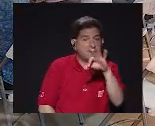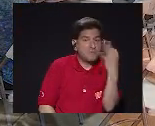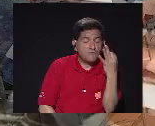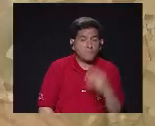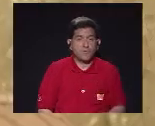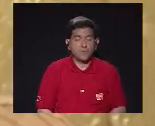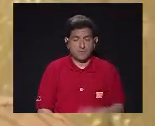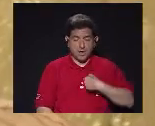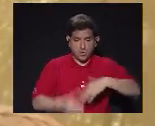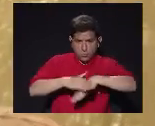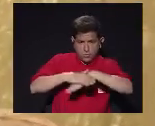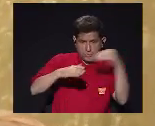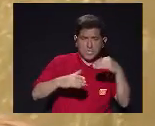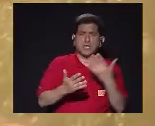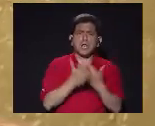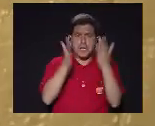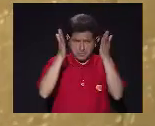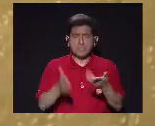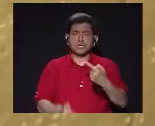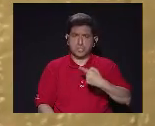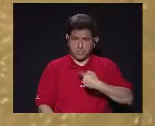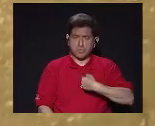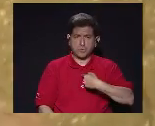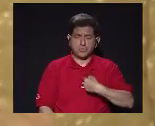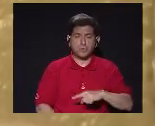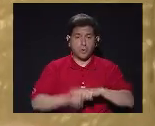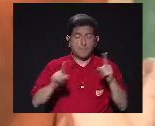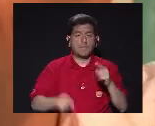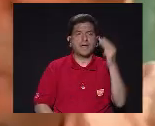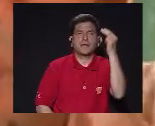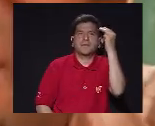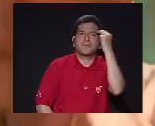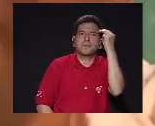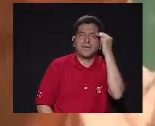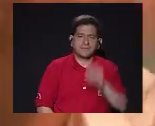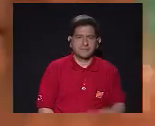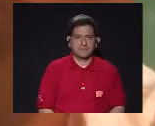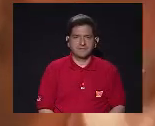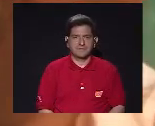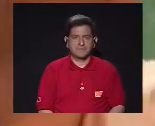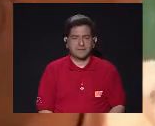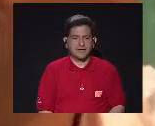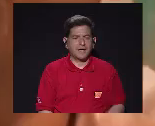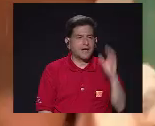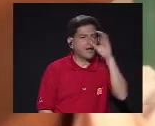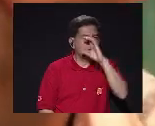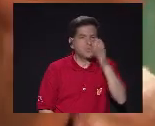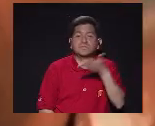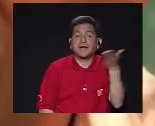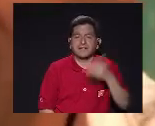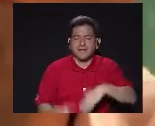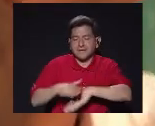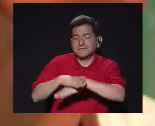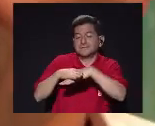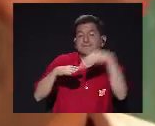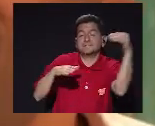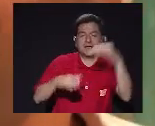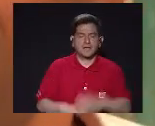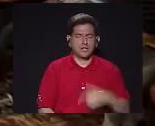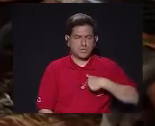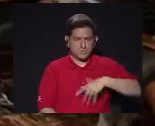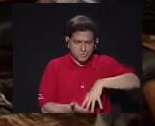una manera de salir Estoy preso Yo, pero mi mente Siempre busca cómo salir